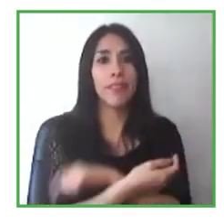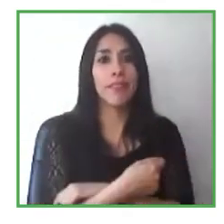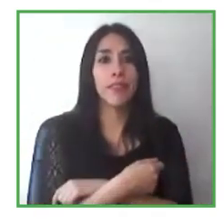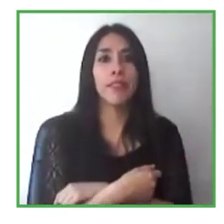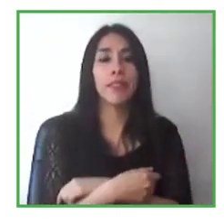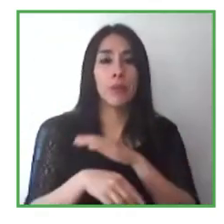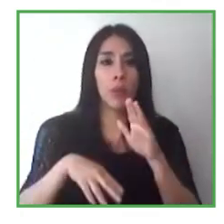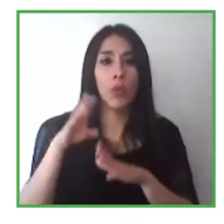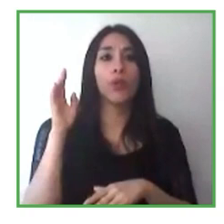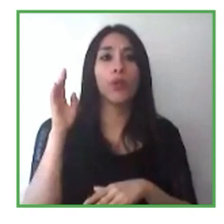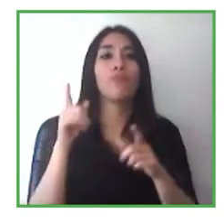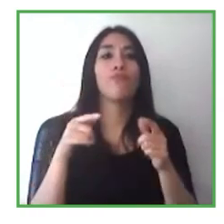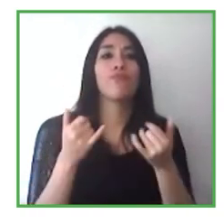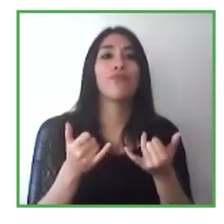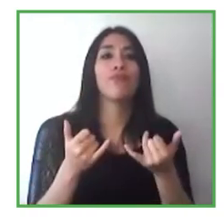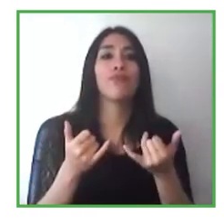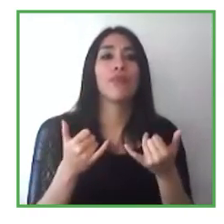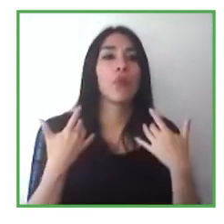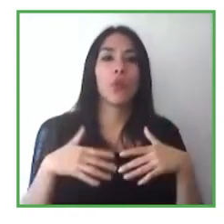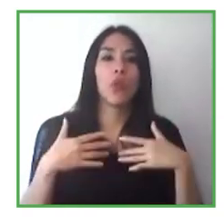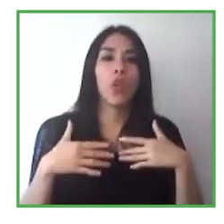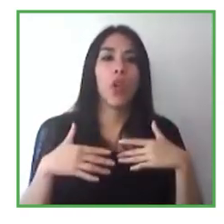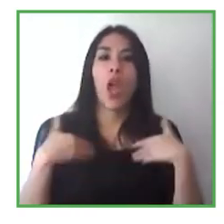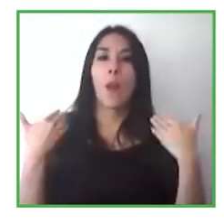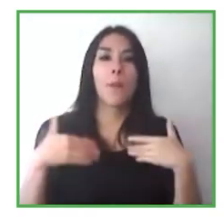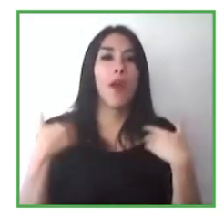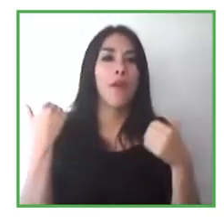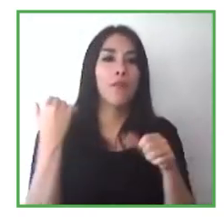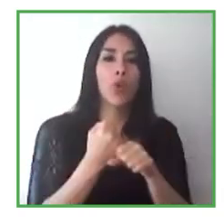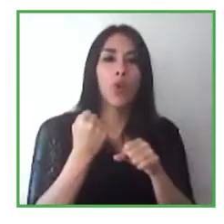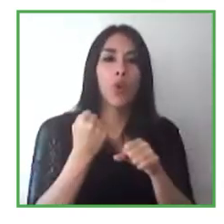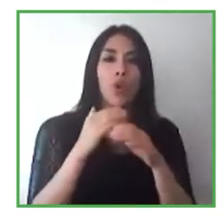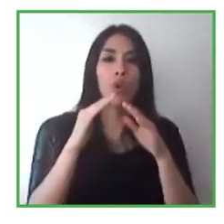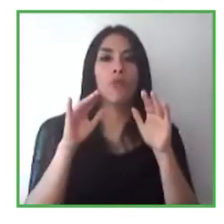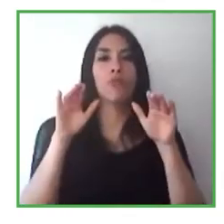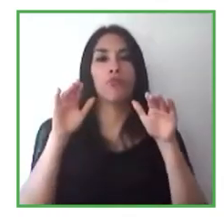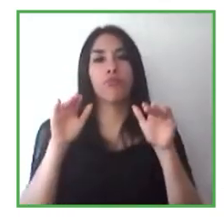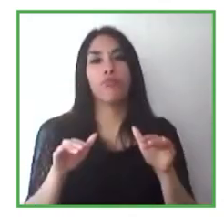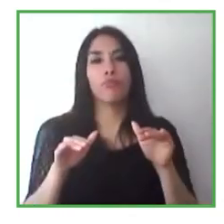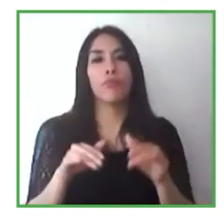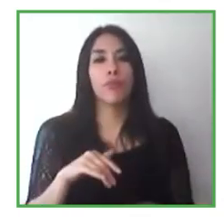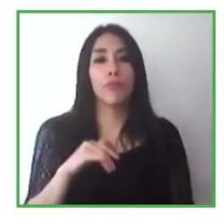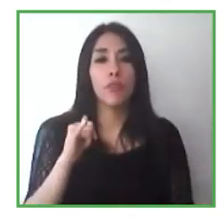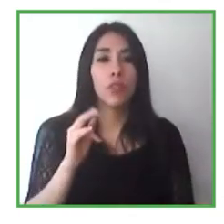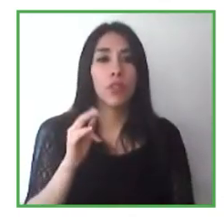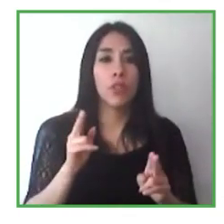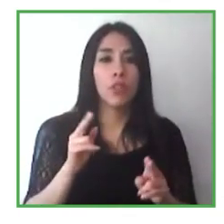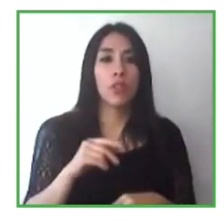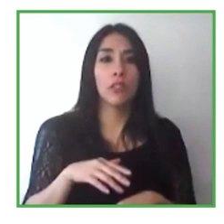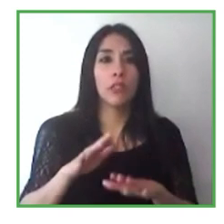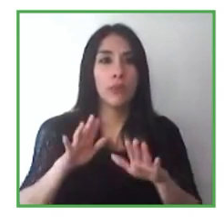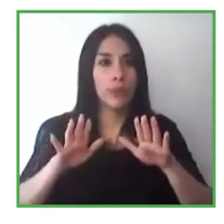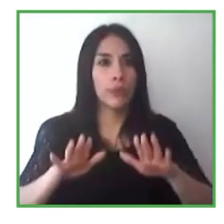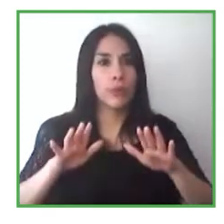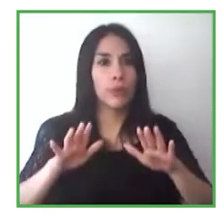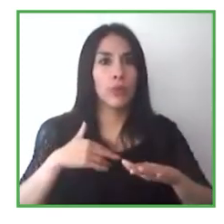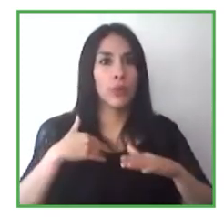muy felices con esta nueva situación y esperan poder quedarse en casa por un largo tiempo